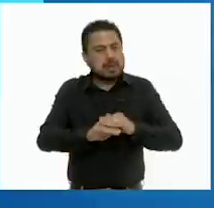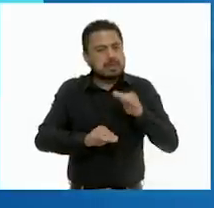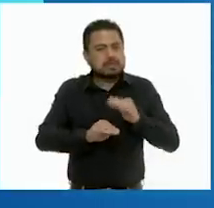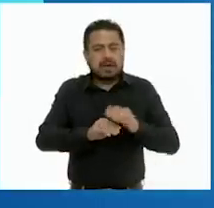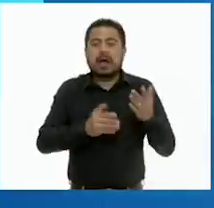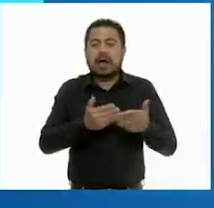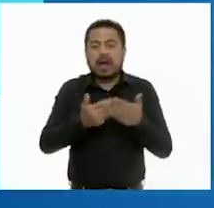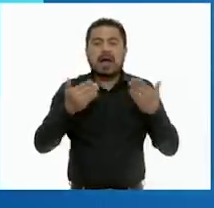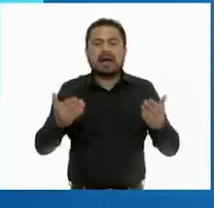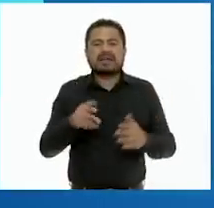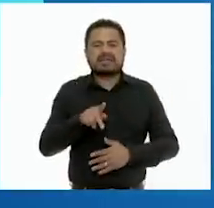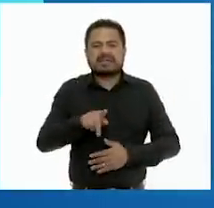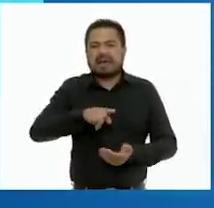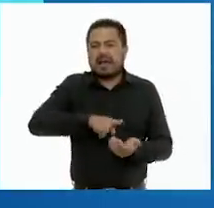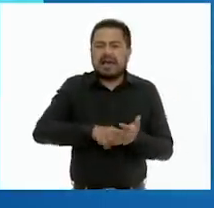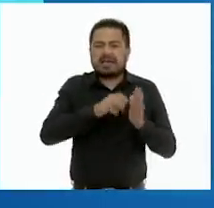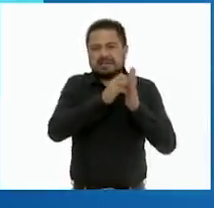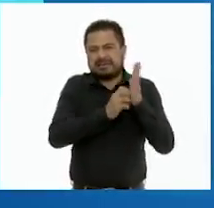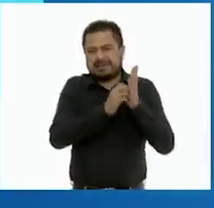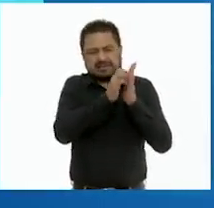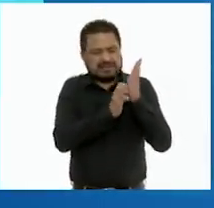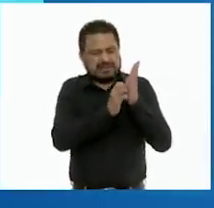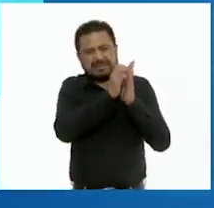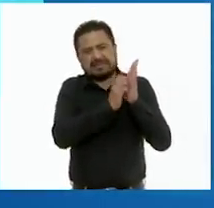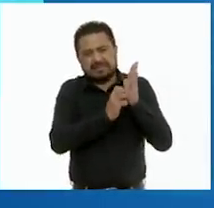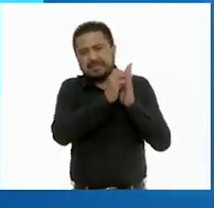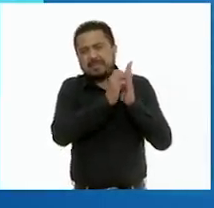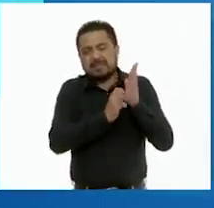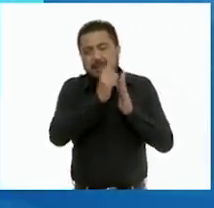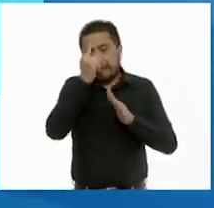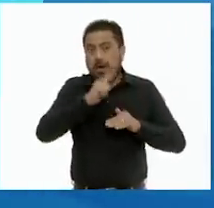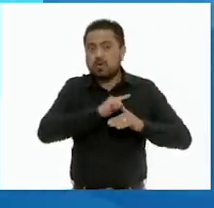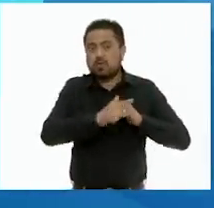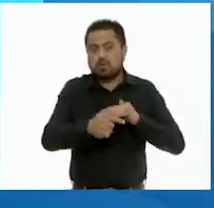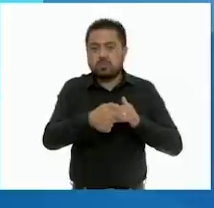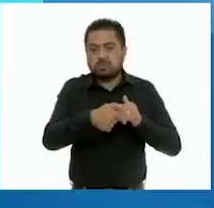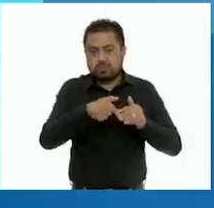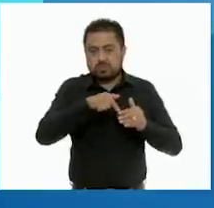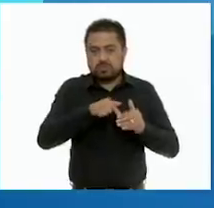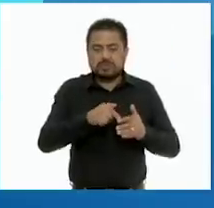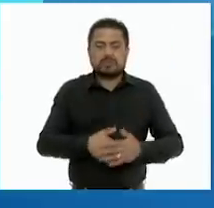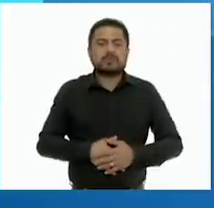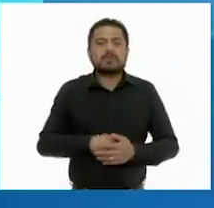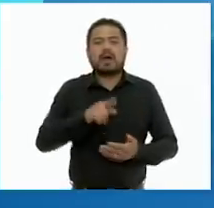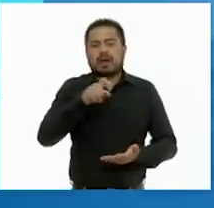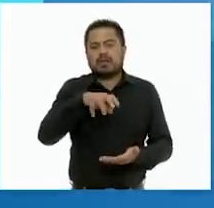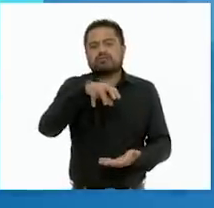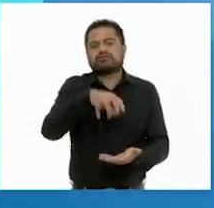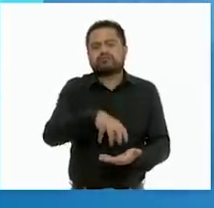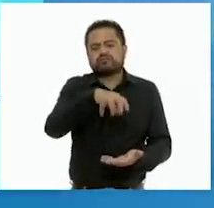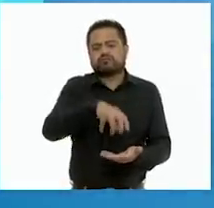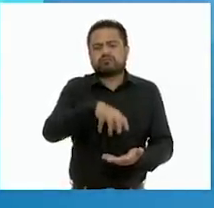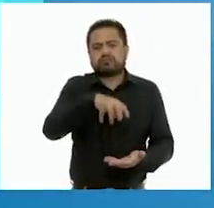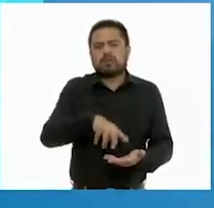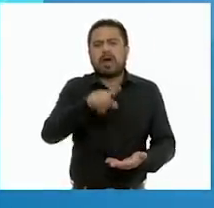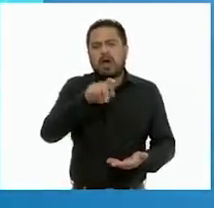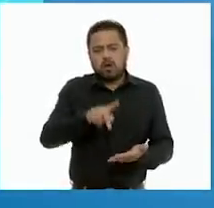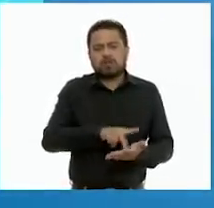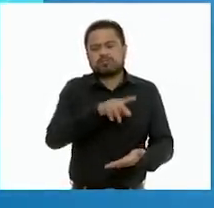Ahora, como que rasguñas la palma de tus manos para lavar tus uñas. Enjuaga tus manos con agua.